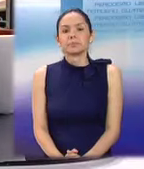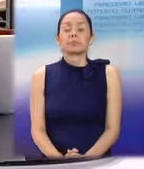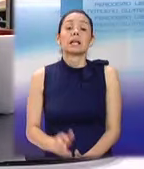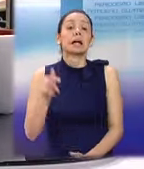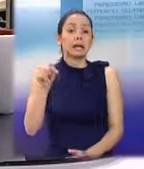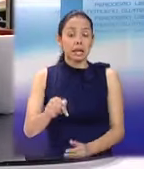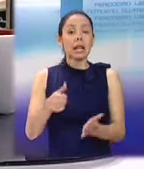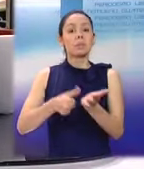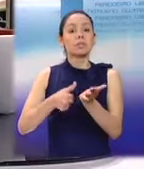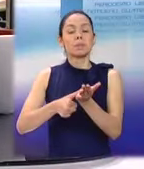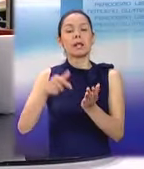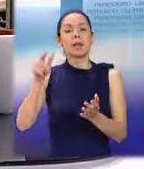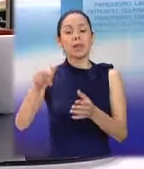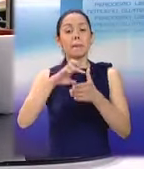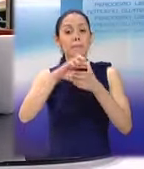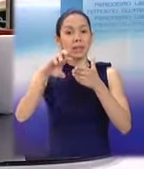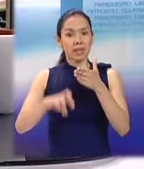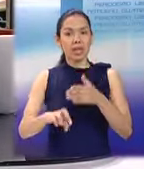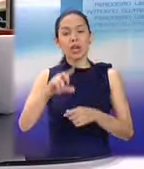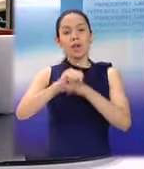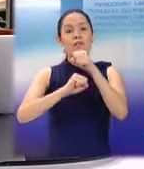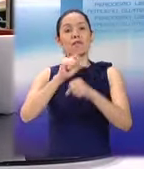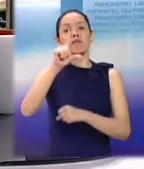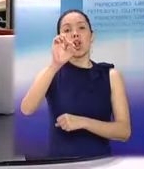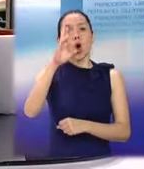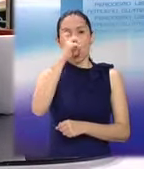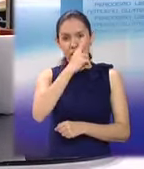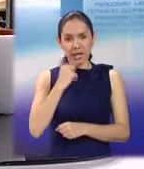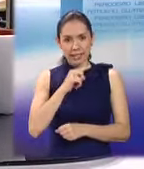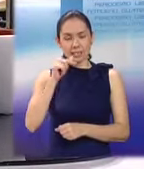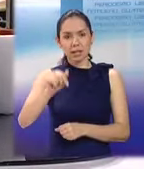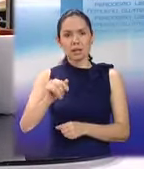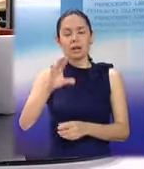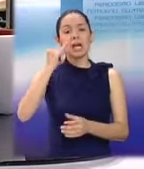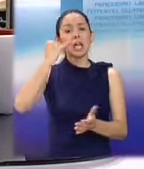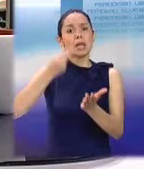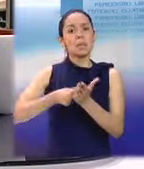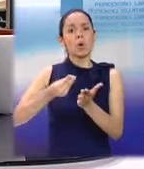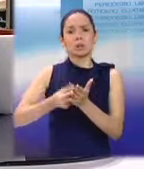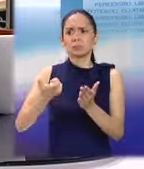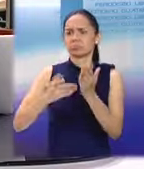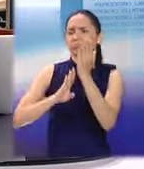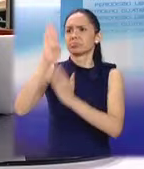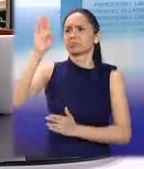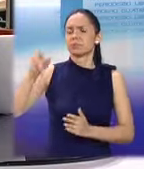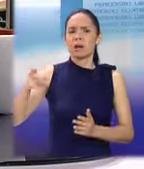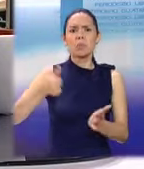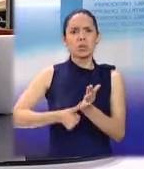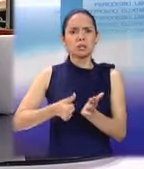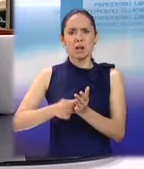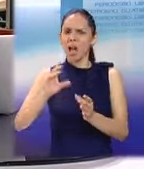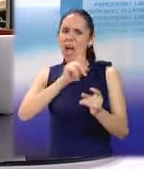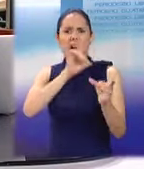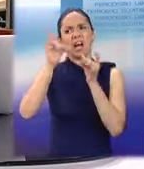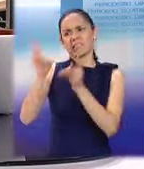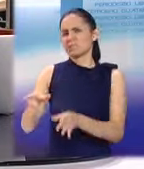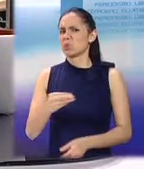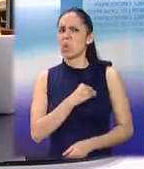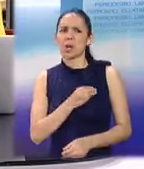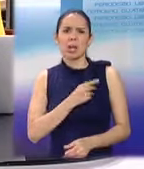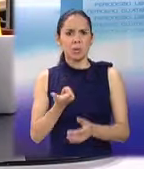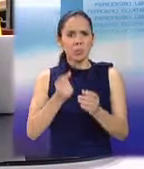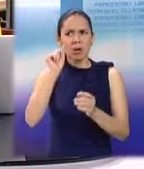Y la Municipalidad de Flores Petén anunció un nuevo impuesto para los buses del sector turístico. La medida fue rechazada por los propietarios, quienes